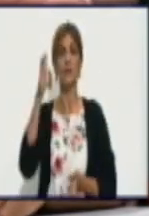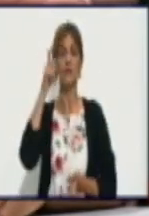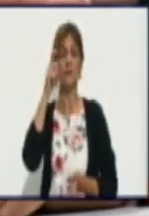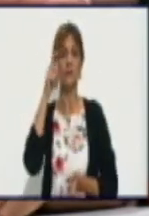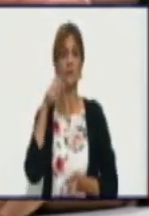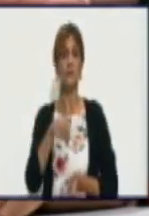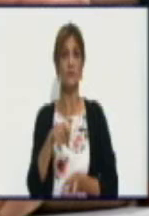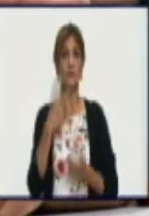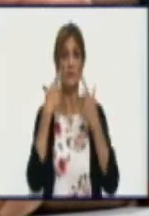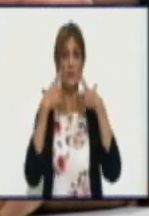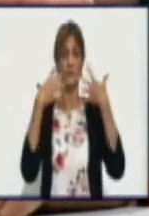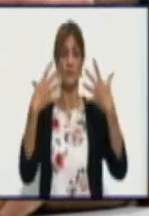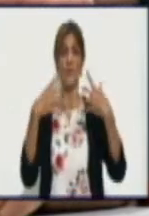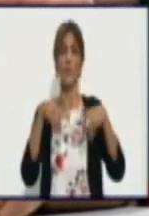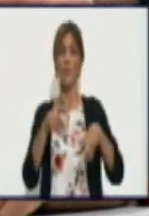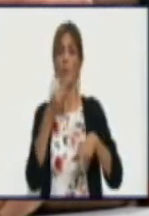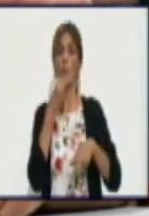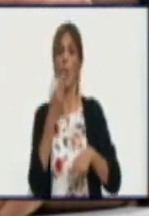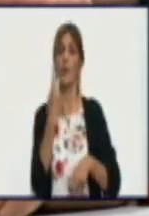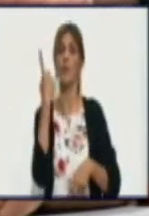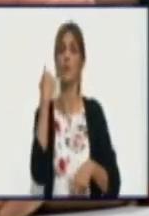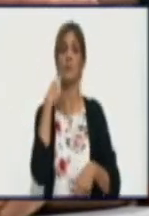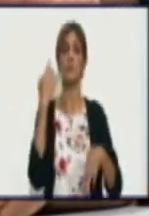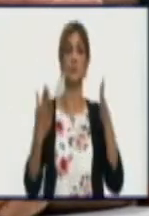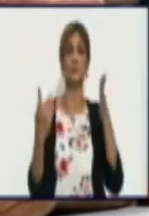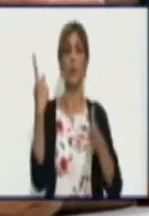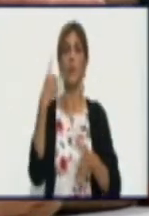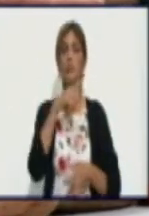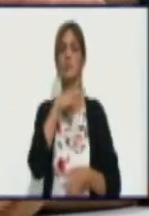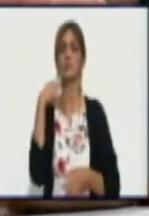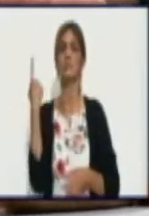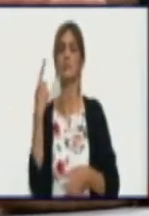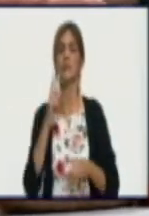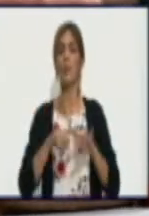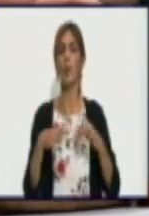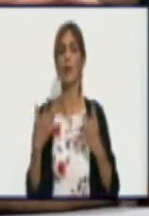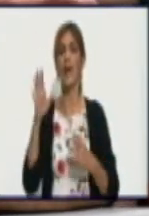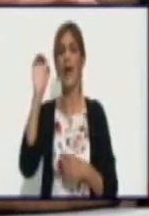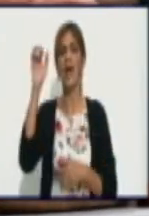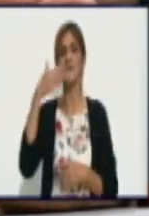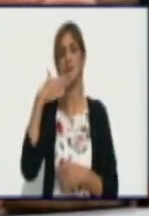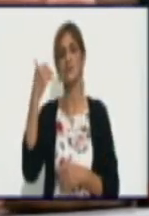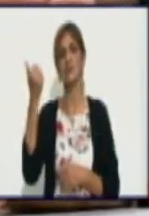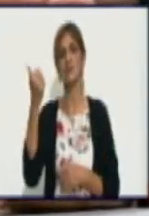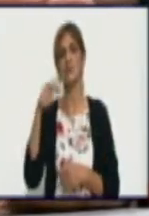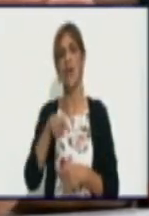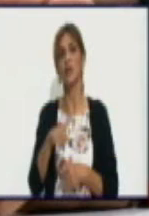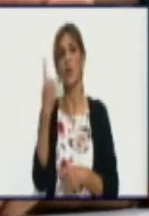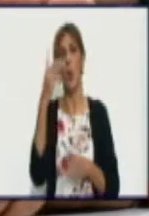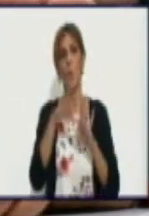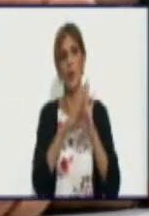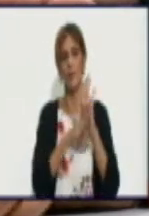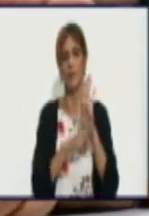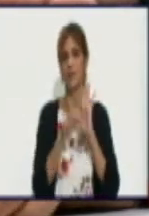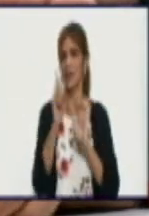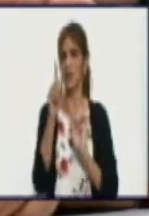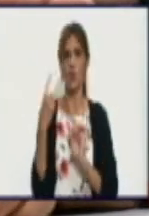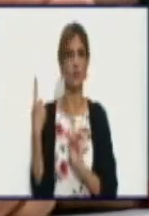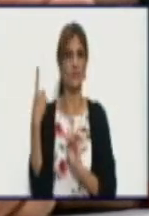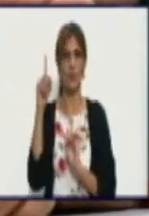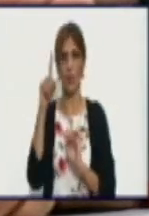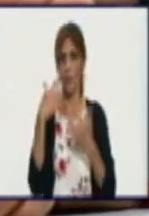sobrecumplimiento a partir de la eficiencia alcanzada. esta es una medida que no es solo para los productores